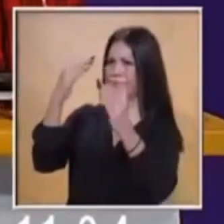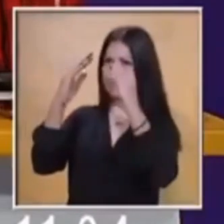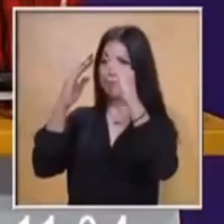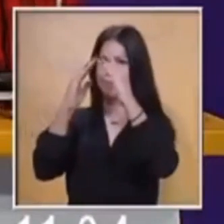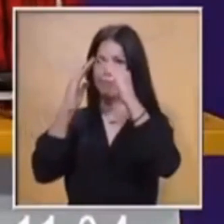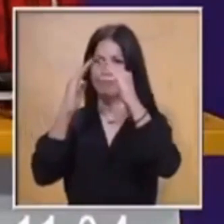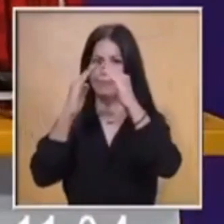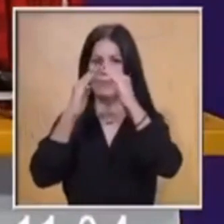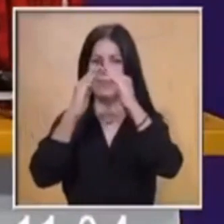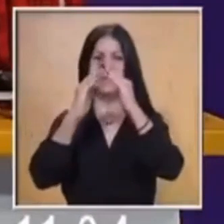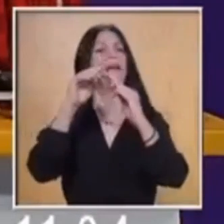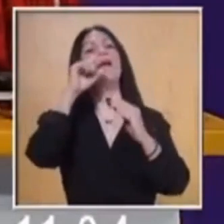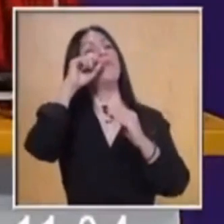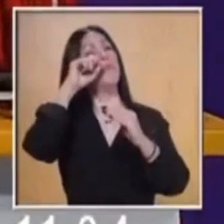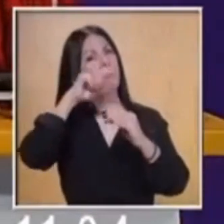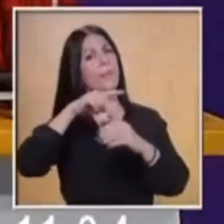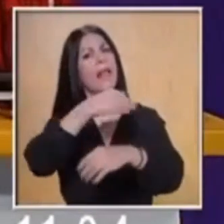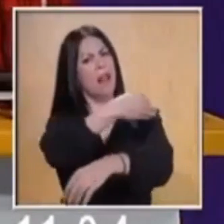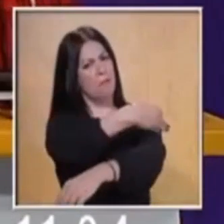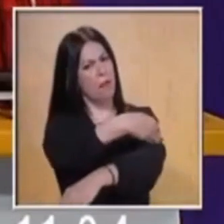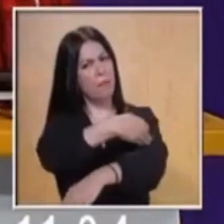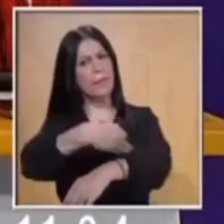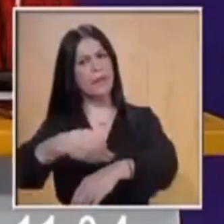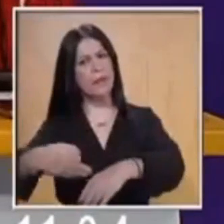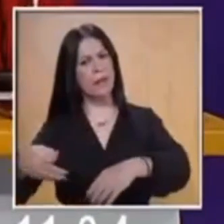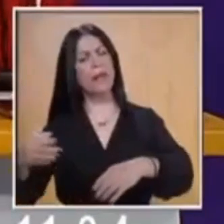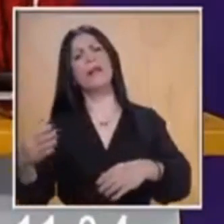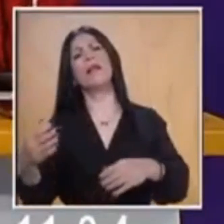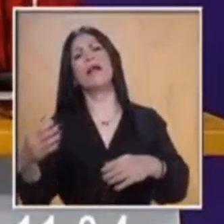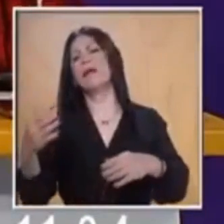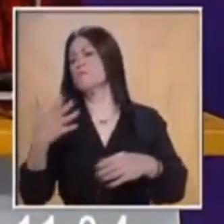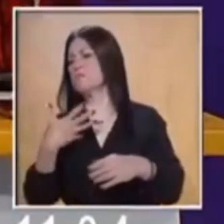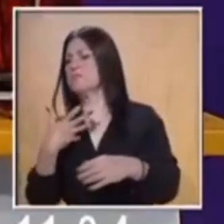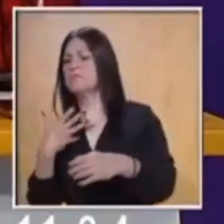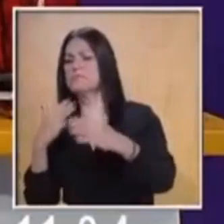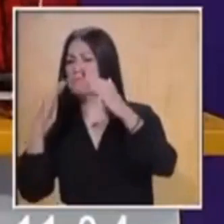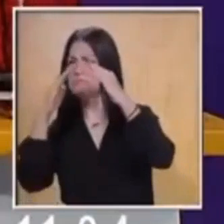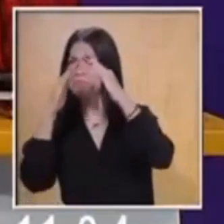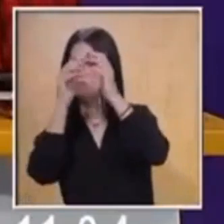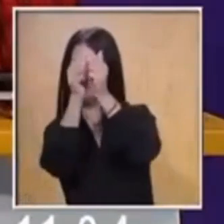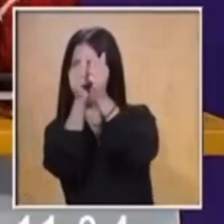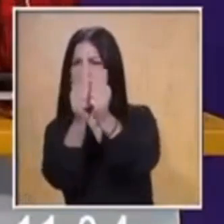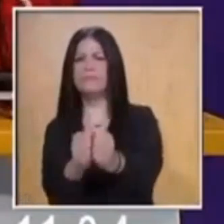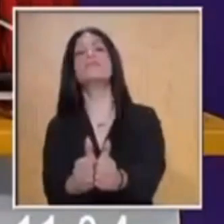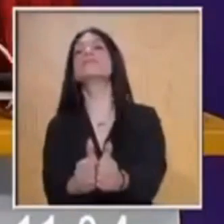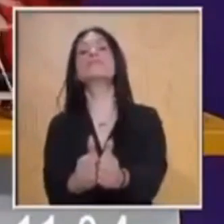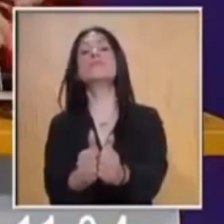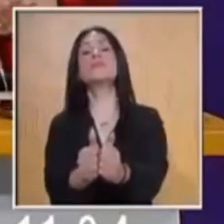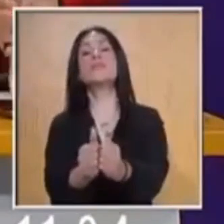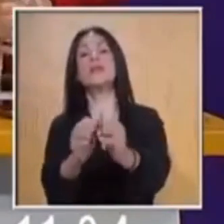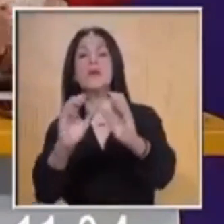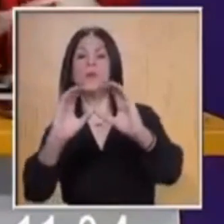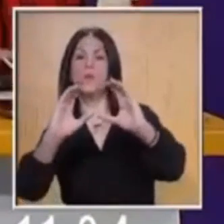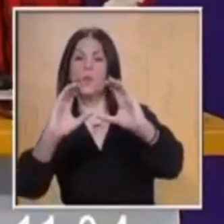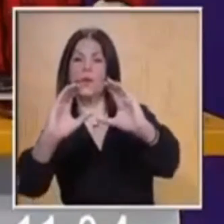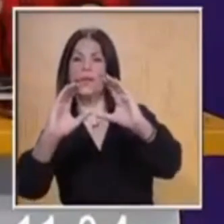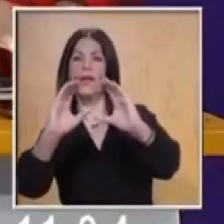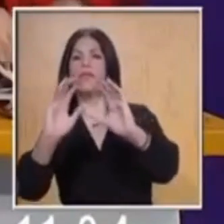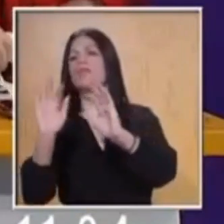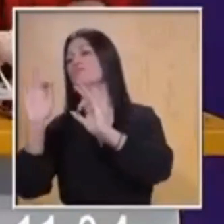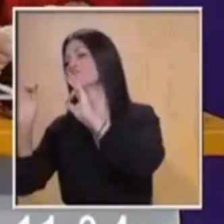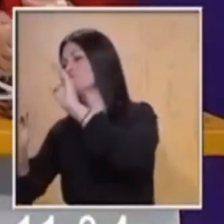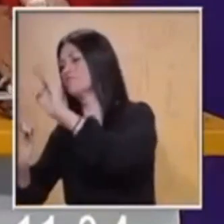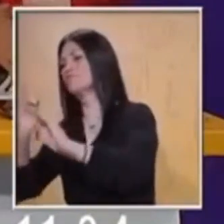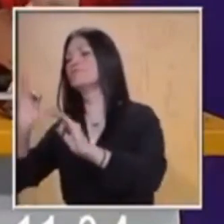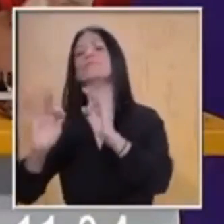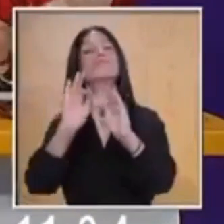los niños, también toda la familia que se encuentra ahorita en casita, cuidándose unos de otros, conviviendo, a